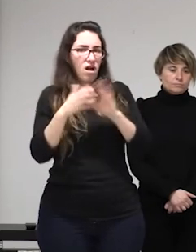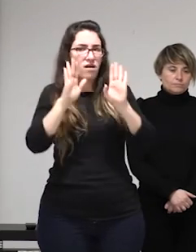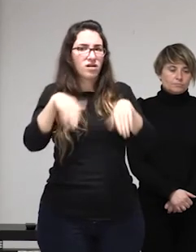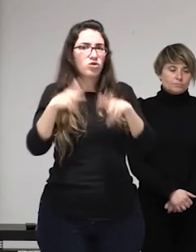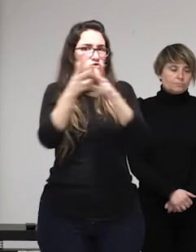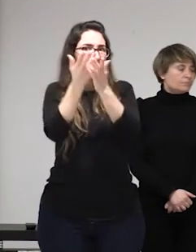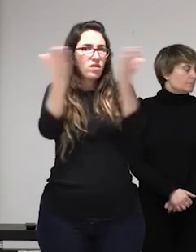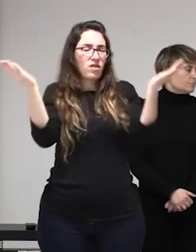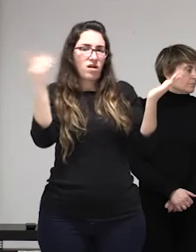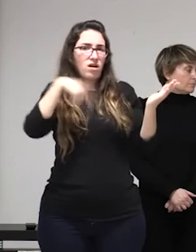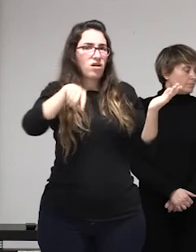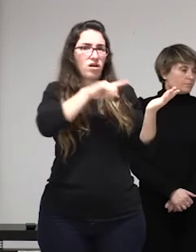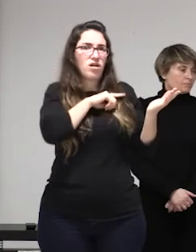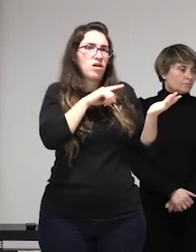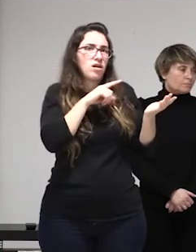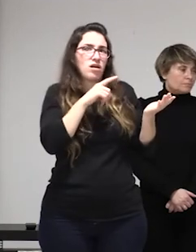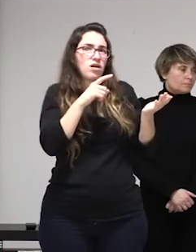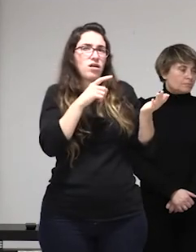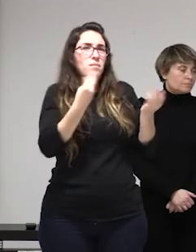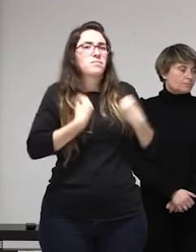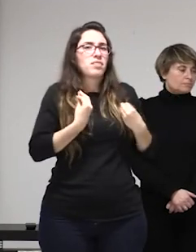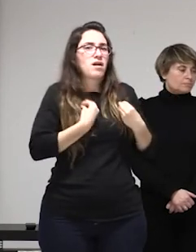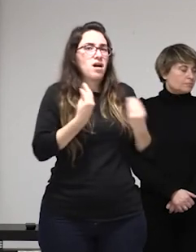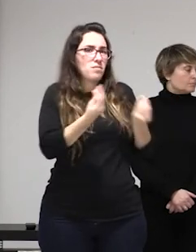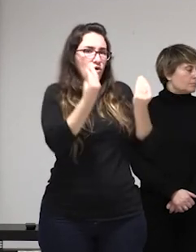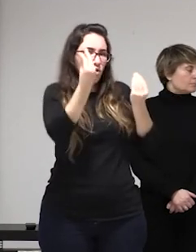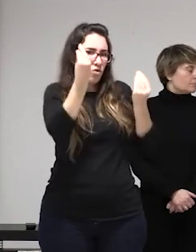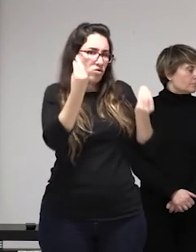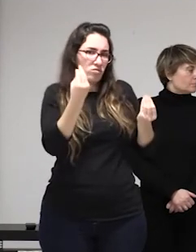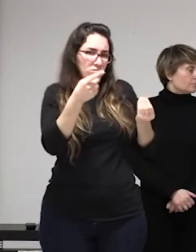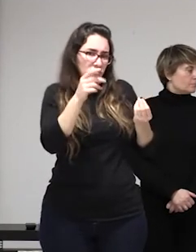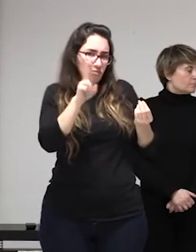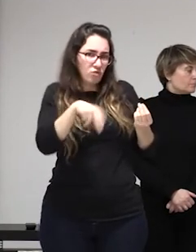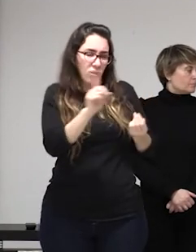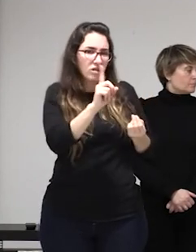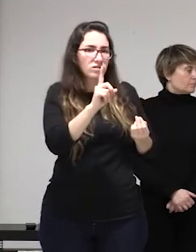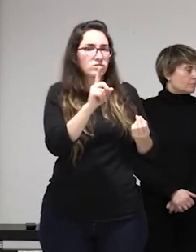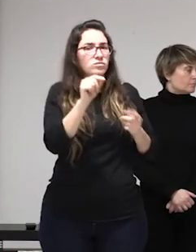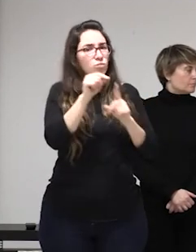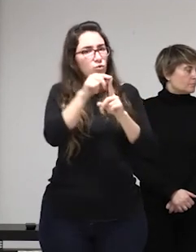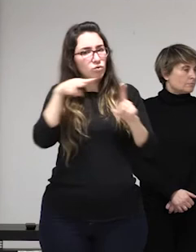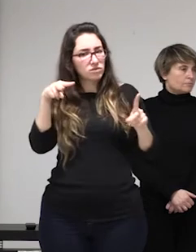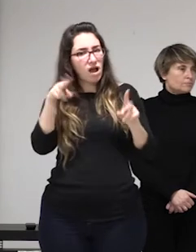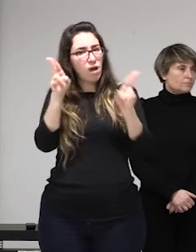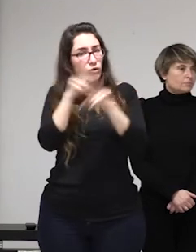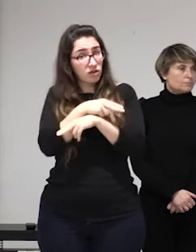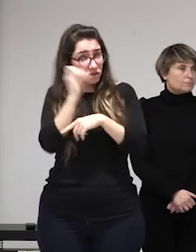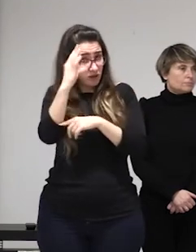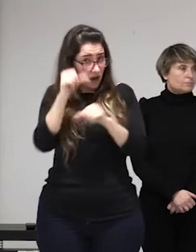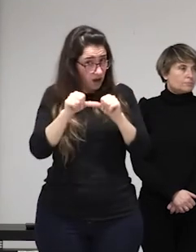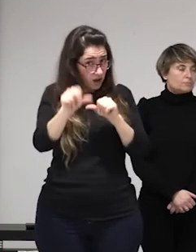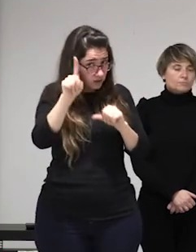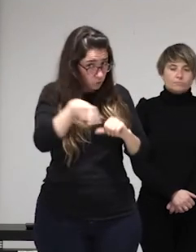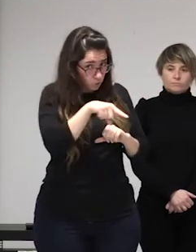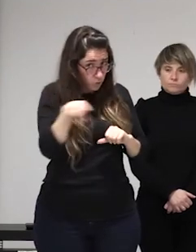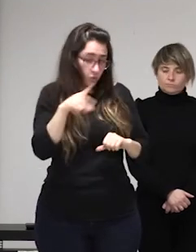que se programe una charla sobre la ley abolicionista del sistema prostitucional se propone como ponente a Charo Carracedo